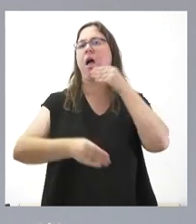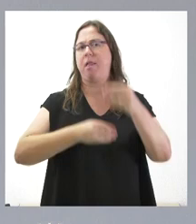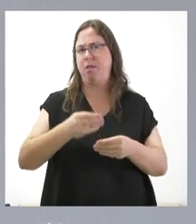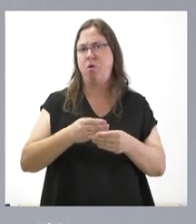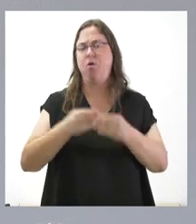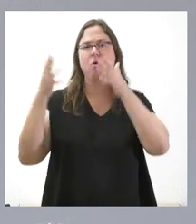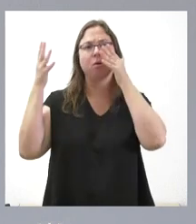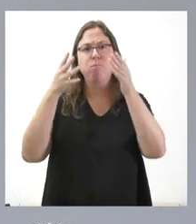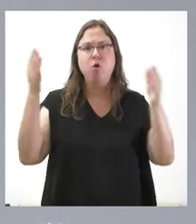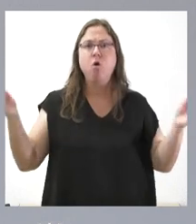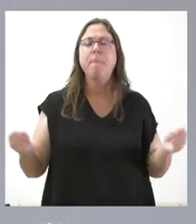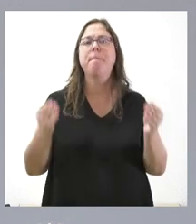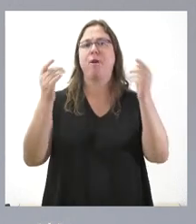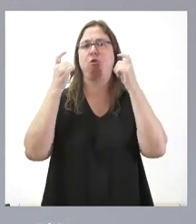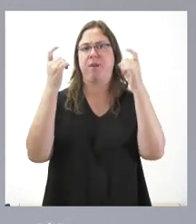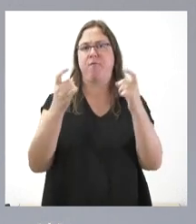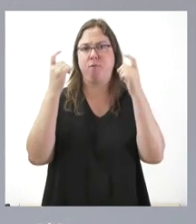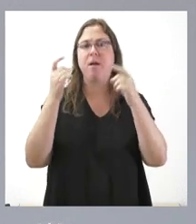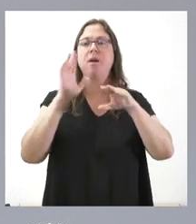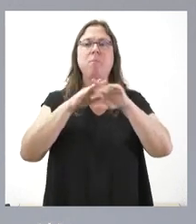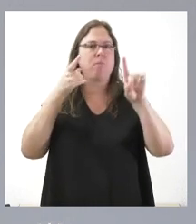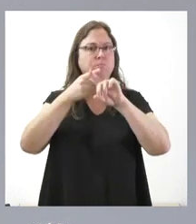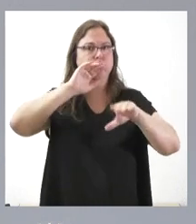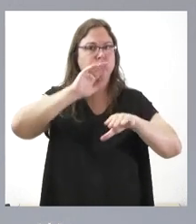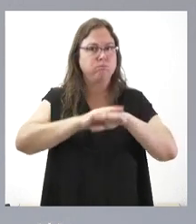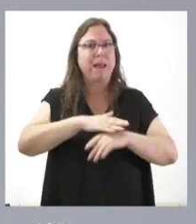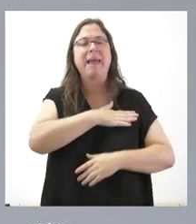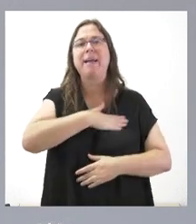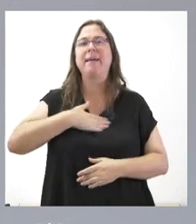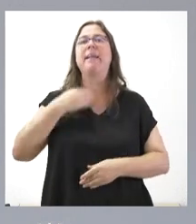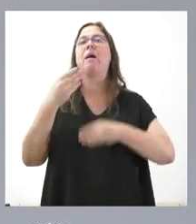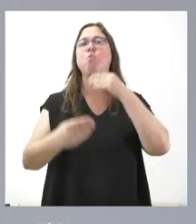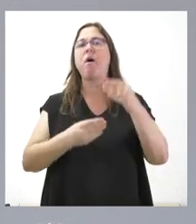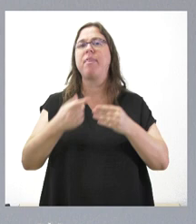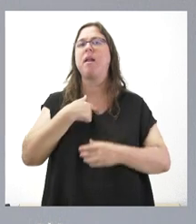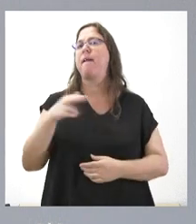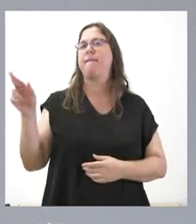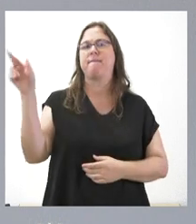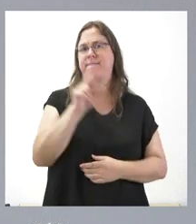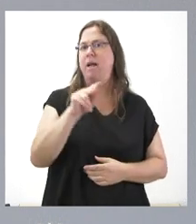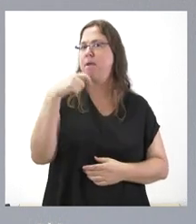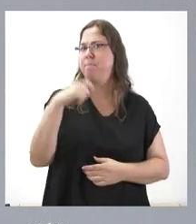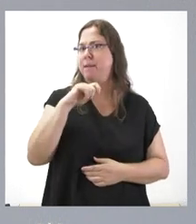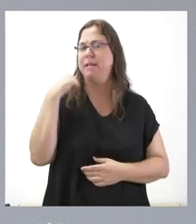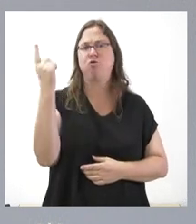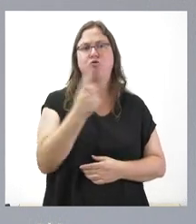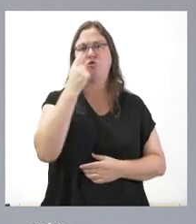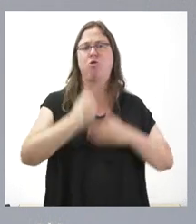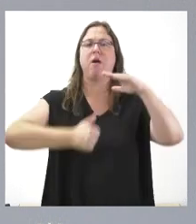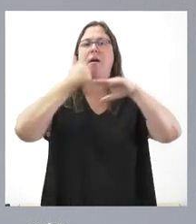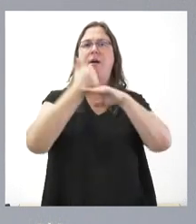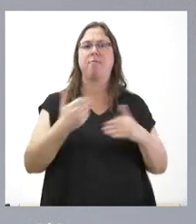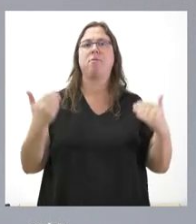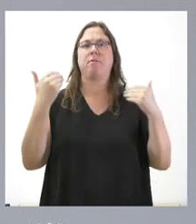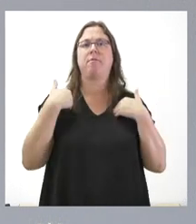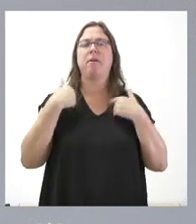dedicar nuestros mejores esfuerzos a esa finalidad y lo queremos hacer y en eso nos insiste el presidente para todos los altos cargos del Gobierno de Castilla y